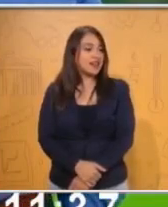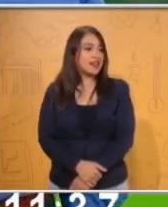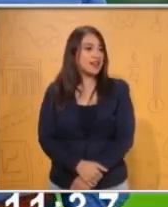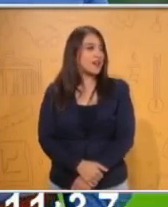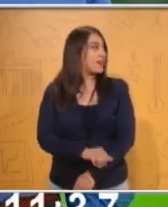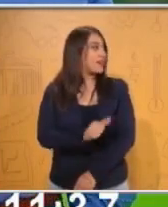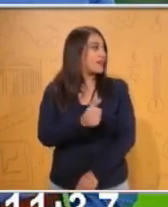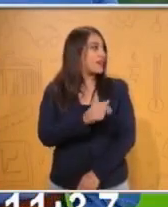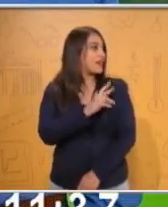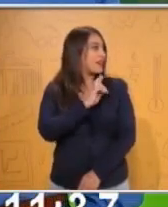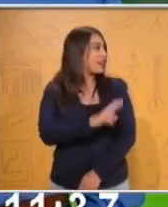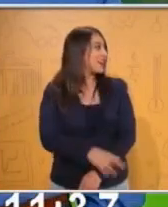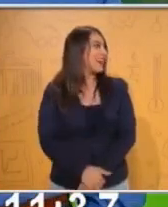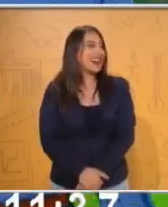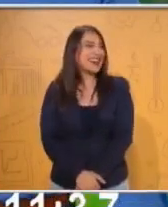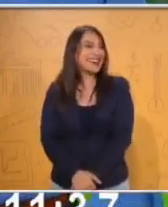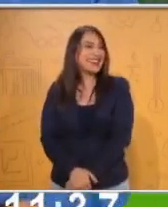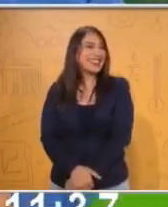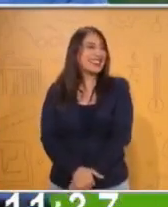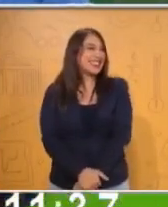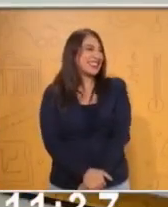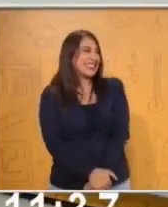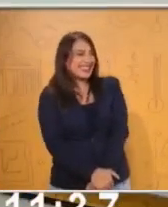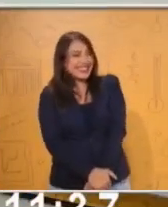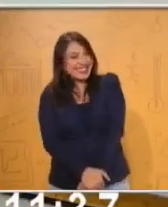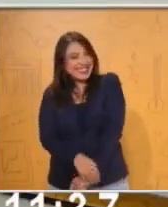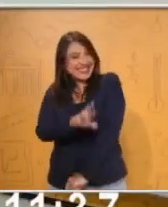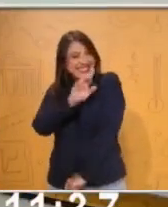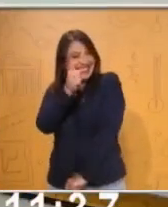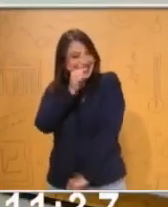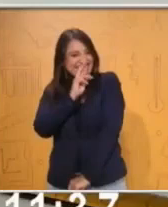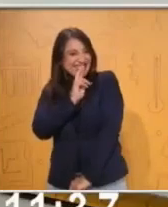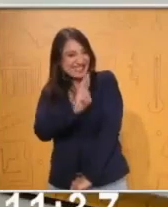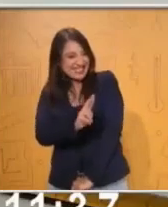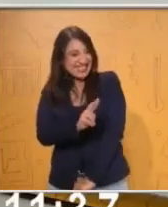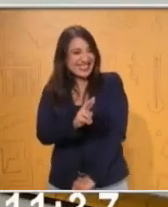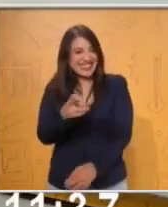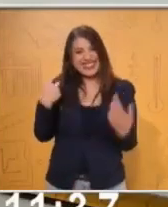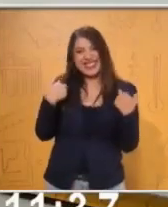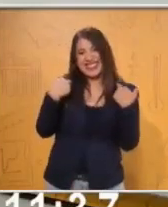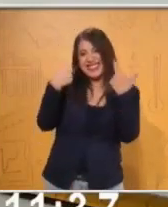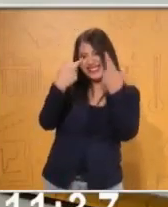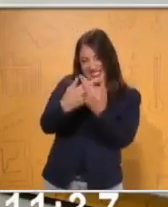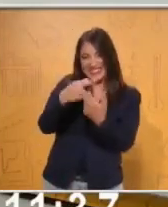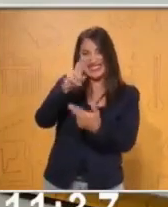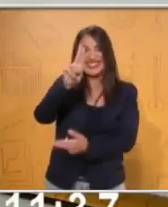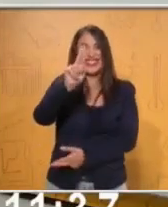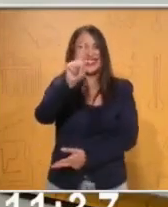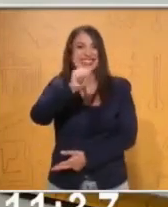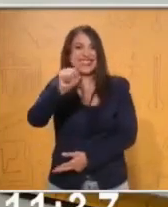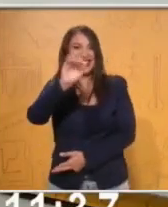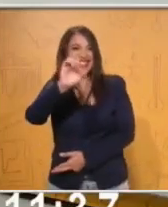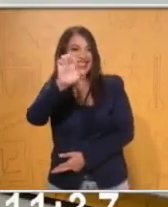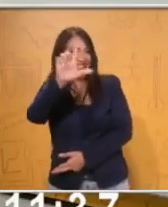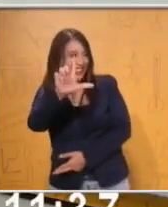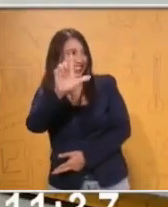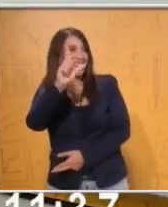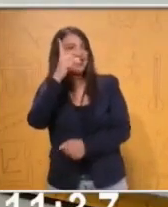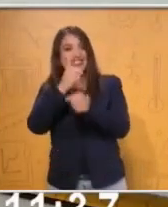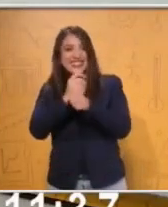Muy bien. Como el maestro Uciel fue el primero en contestar, pues